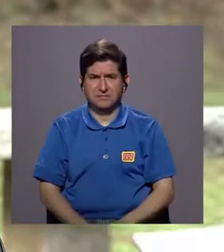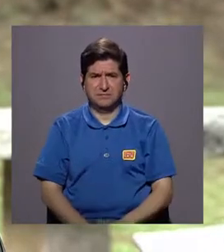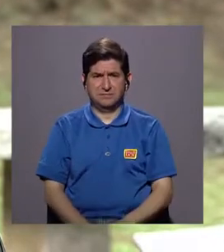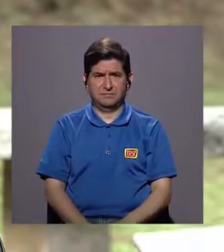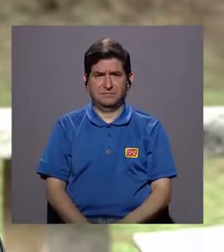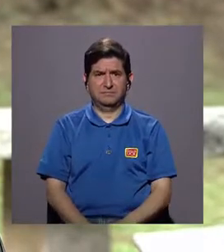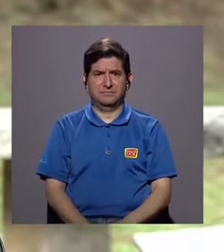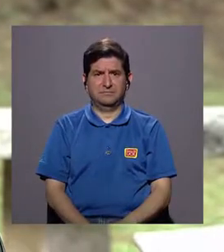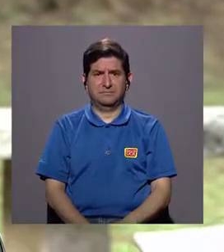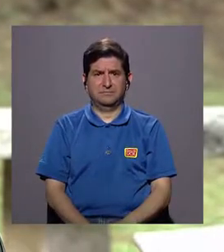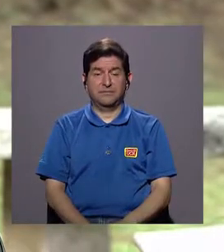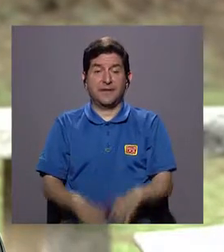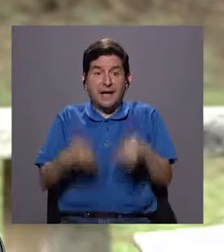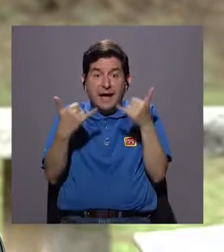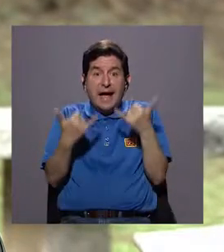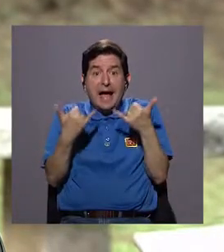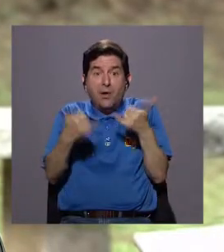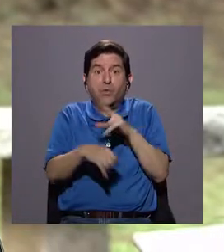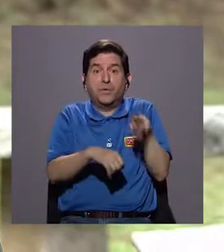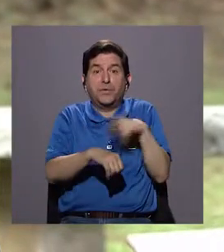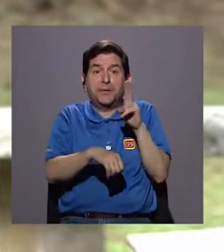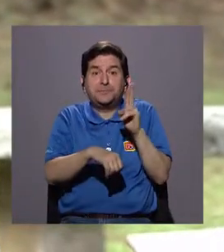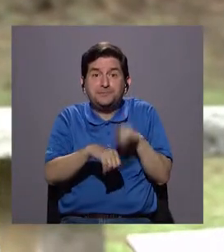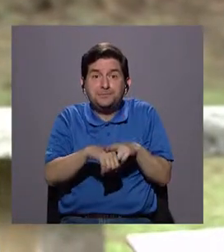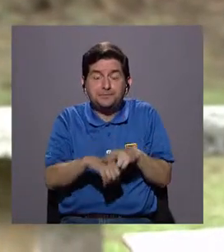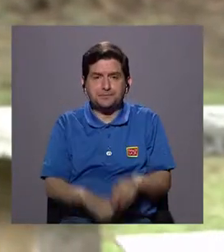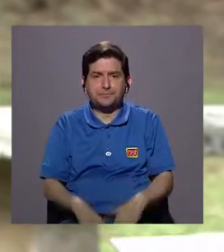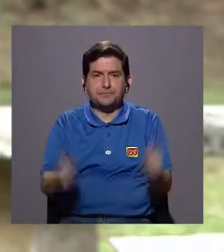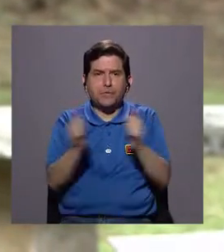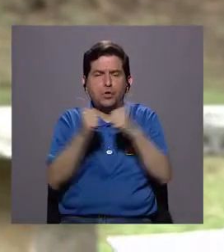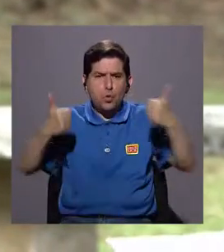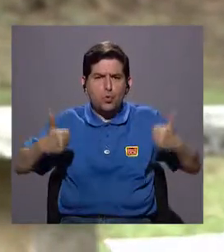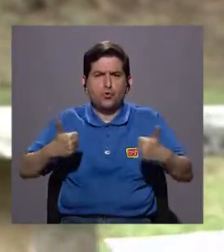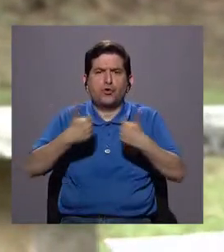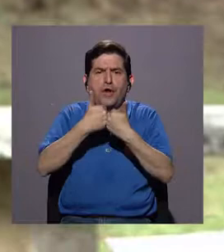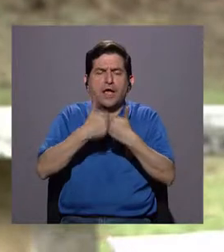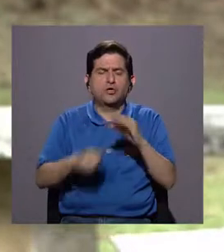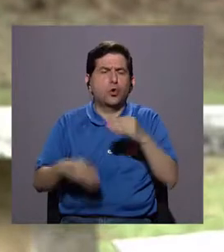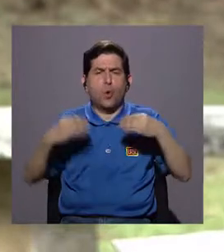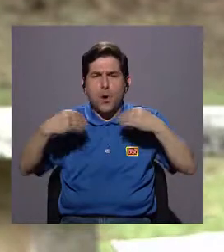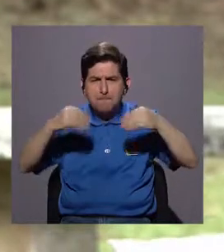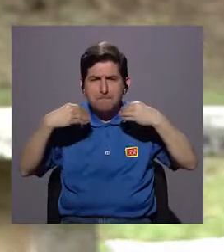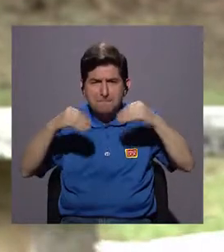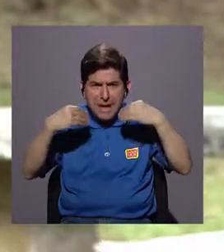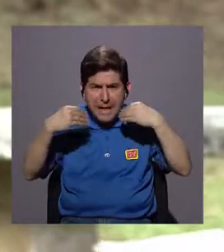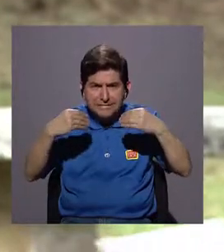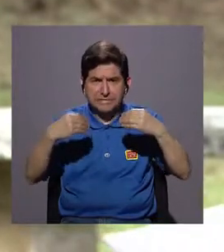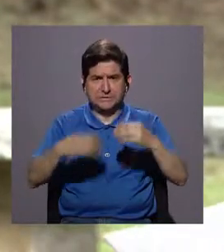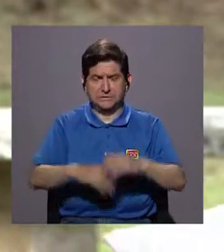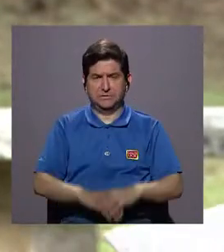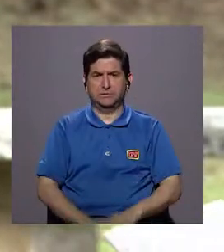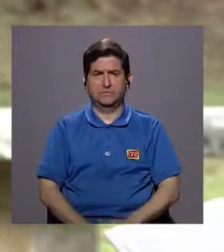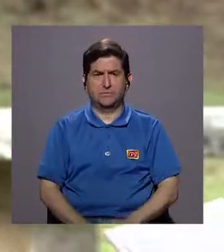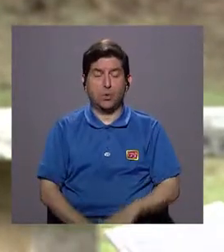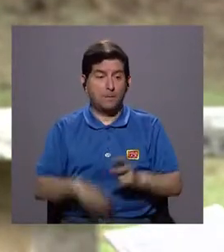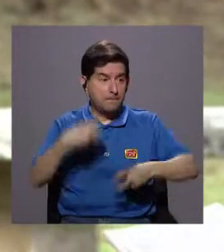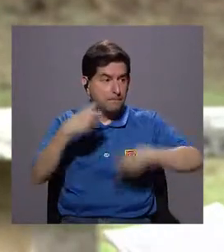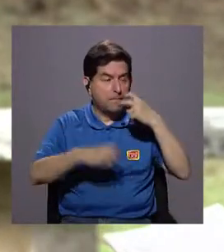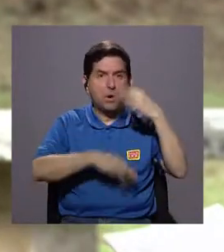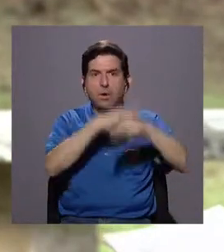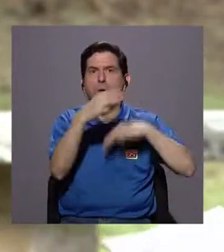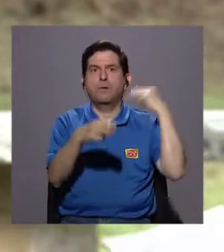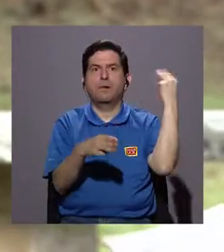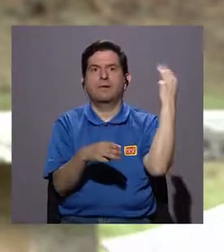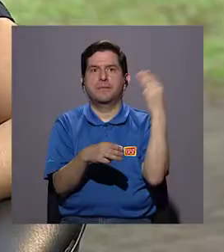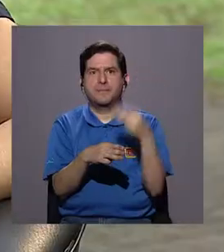quebradas. Ahora es muy frecuente con esto de los retos o con esto del plástico, ¿verdad?, que es un problema